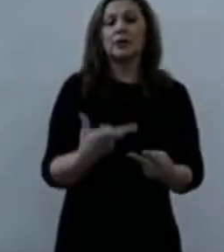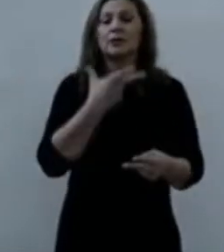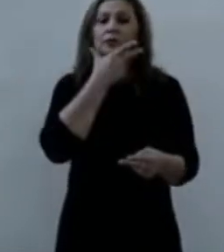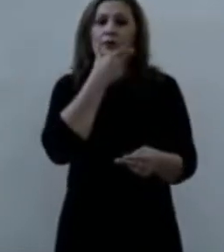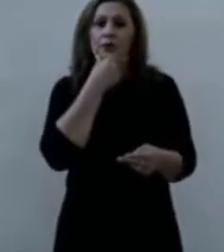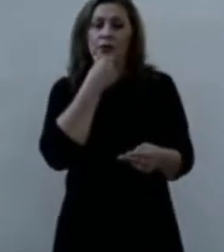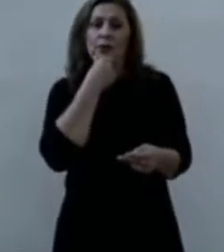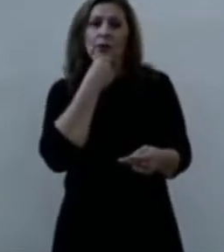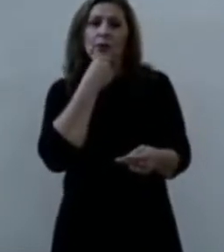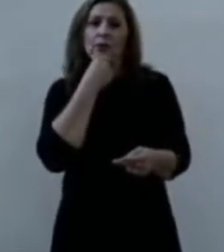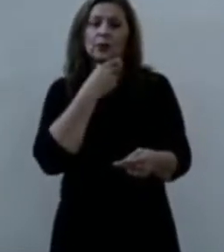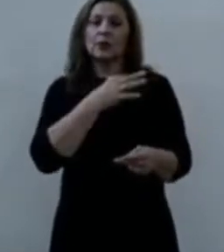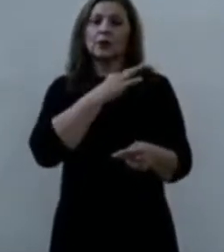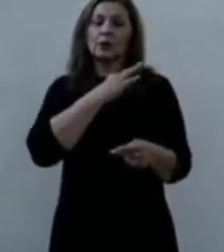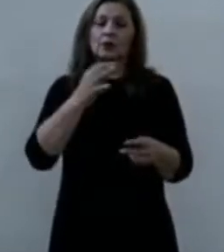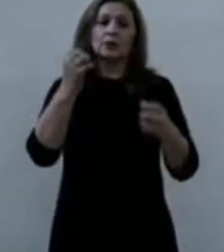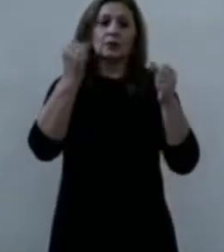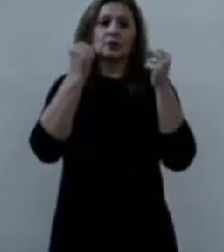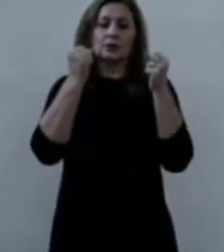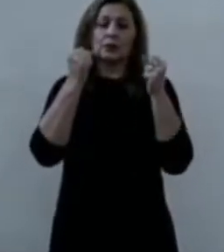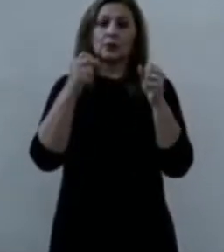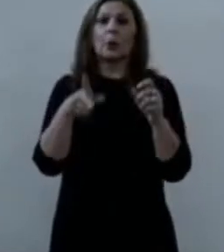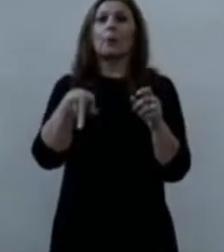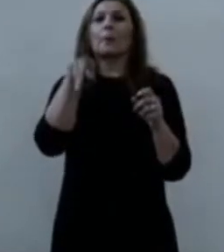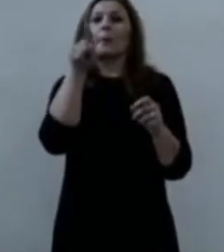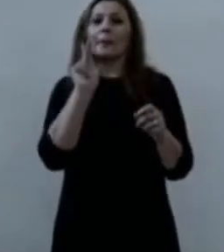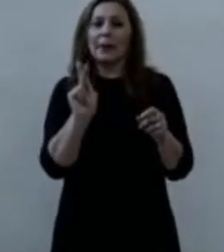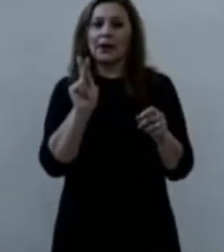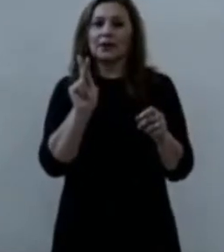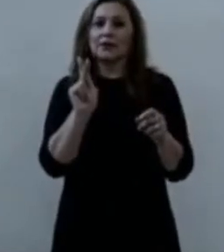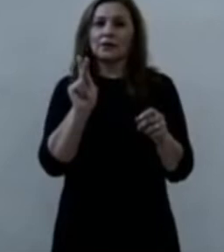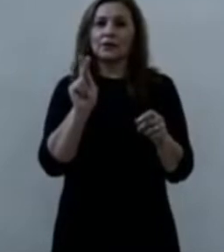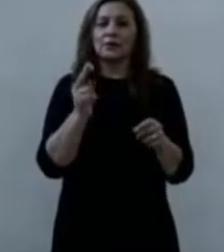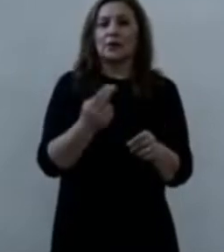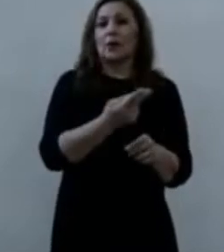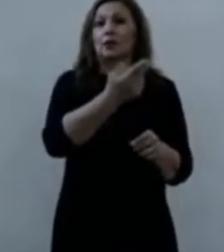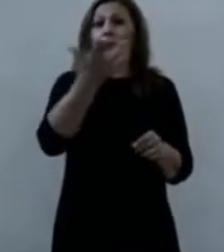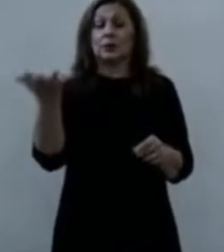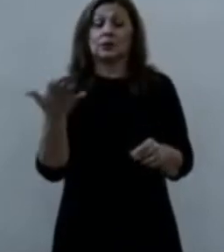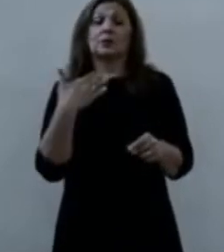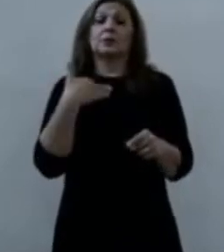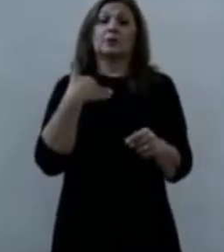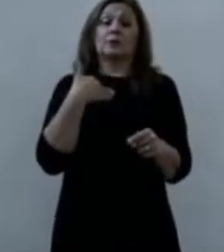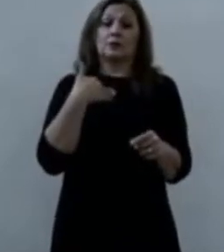Y sin embargo, para ustedes y para mí,